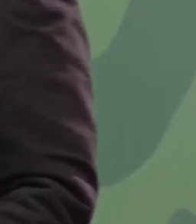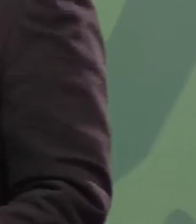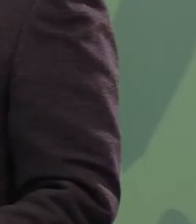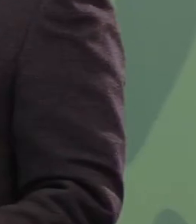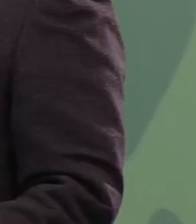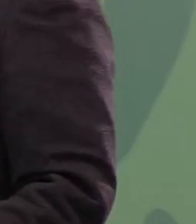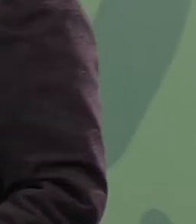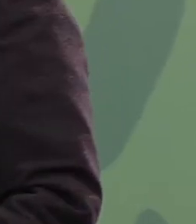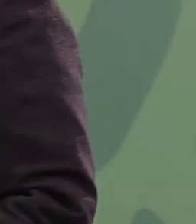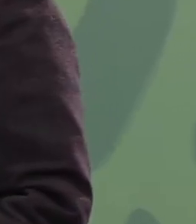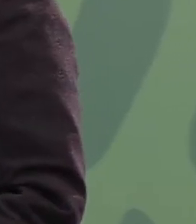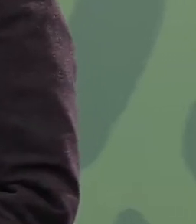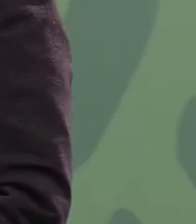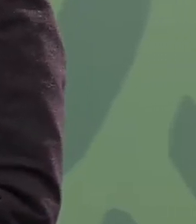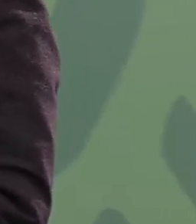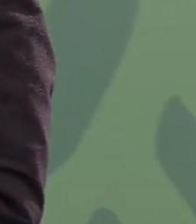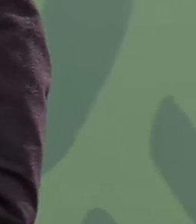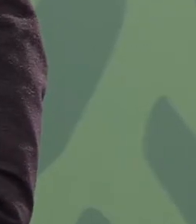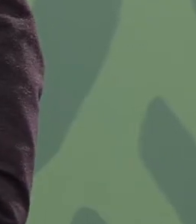democracia sin pueblo,